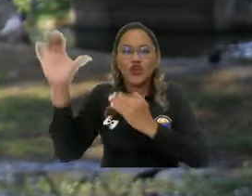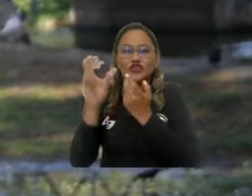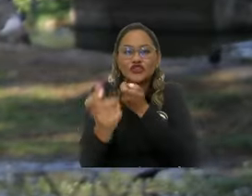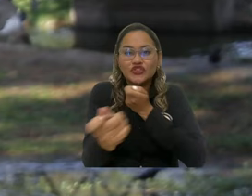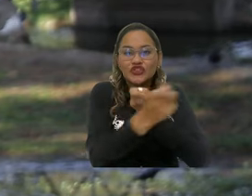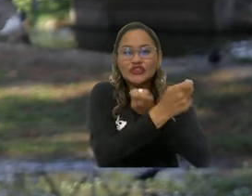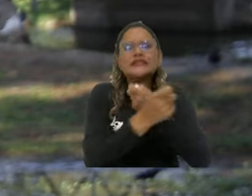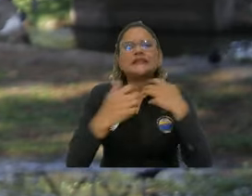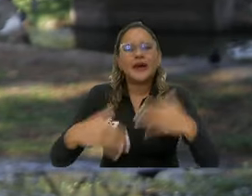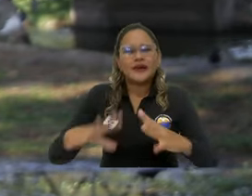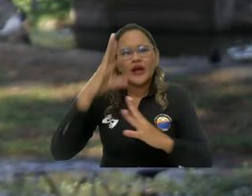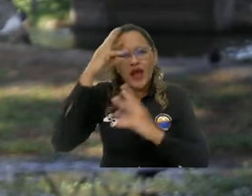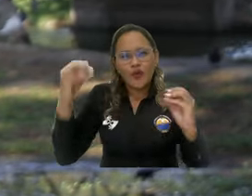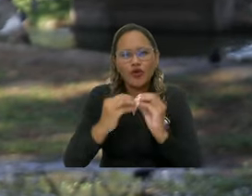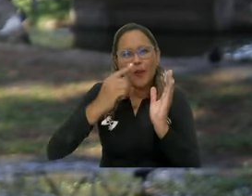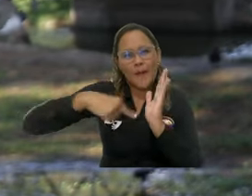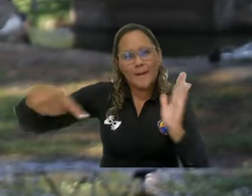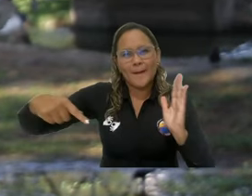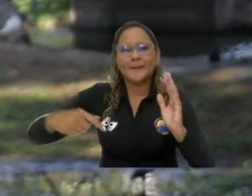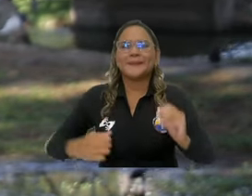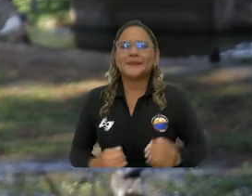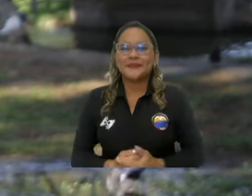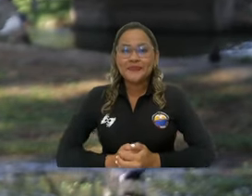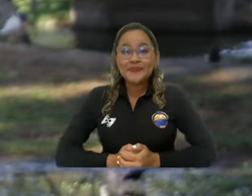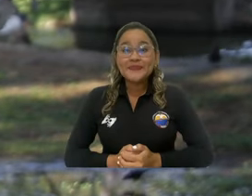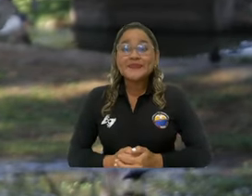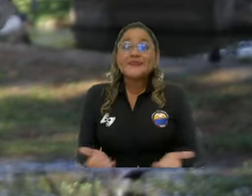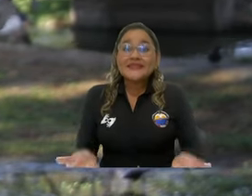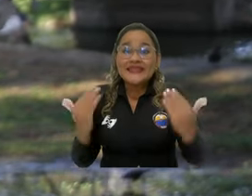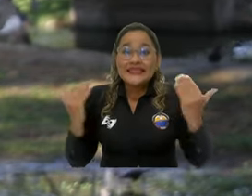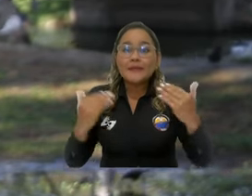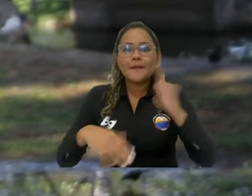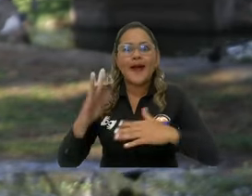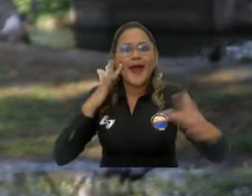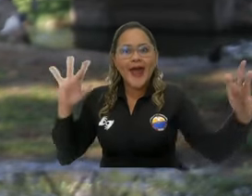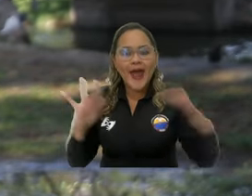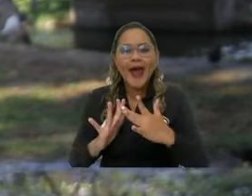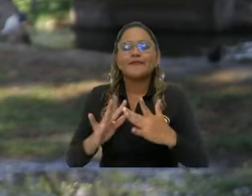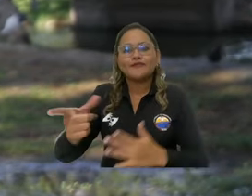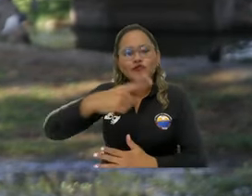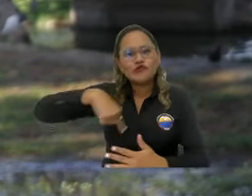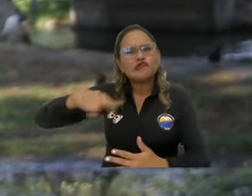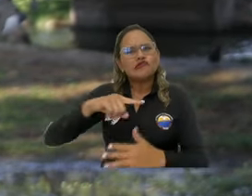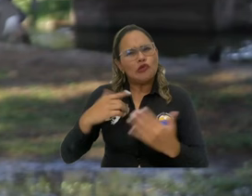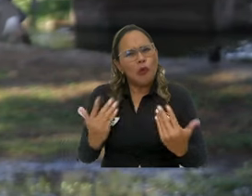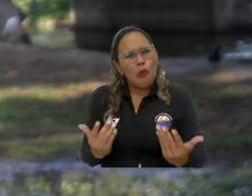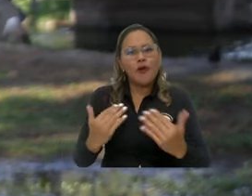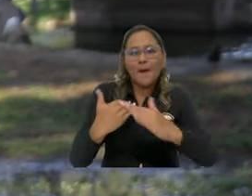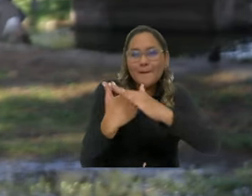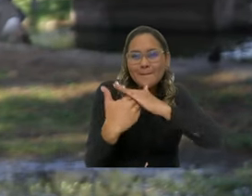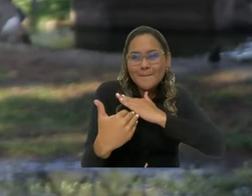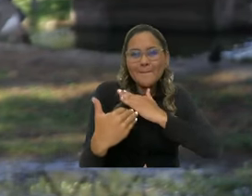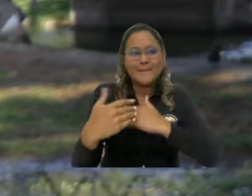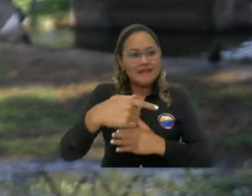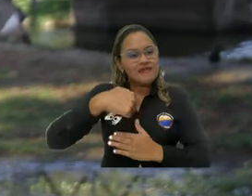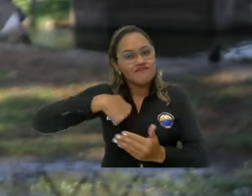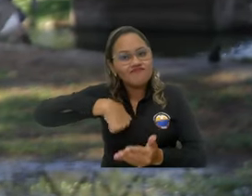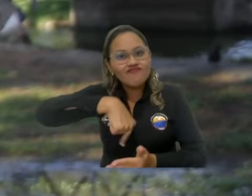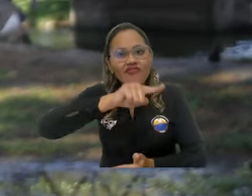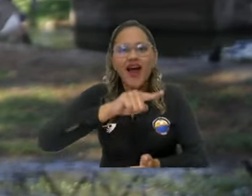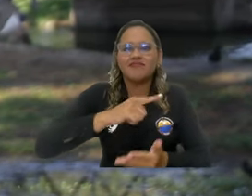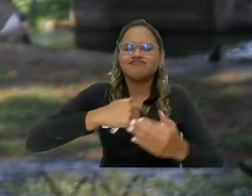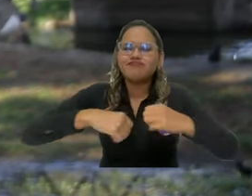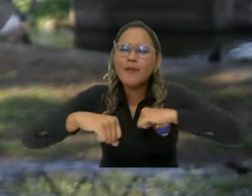que sigamos haciendo parte del CEIMAR, que como CEIMAR nos inviten a estos